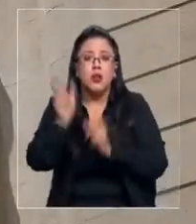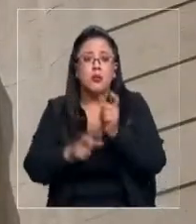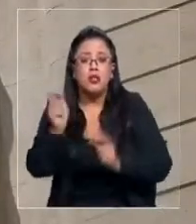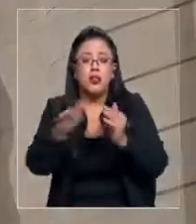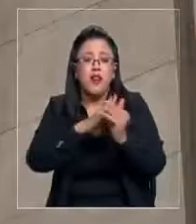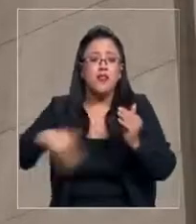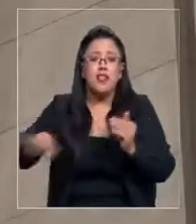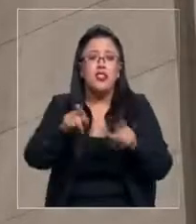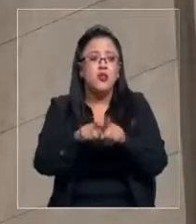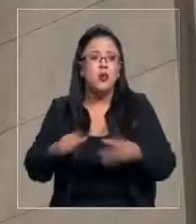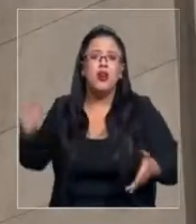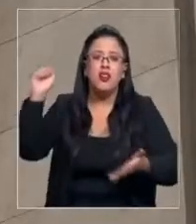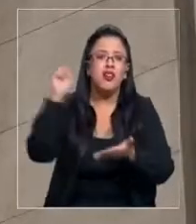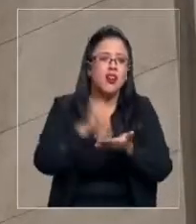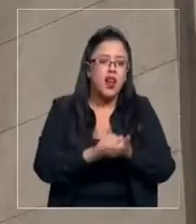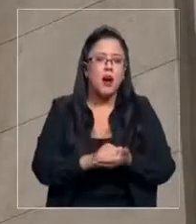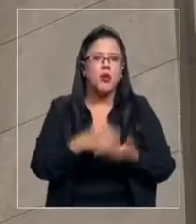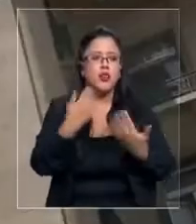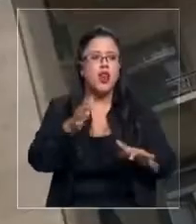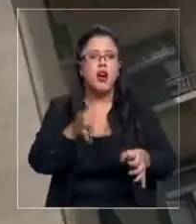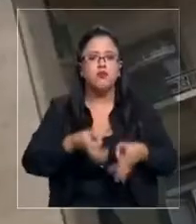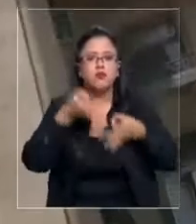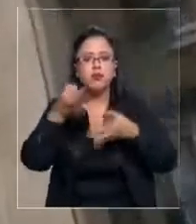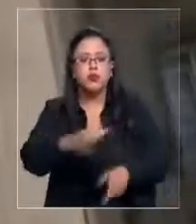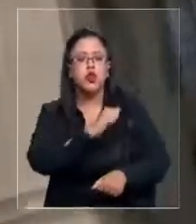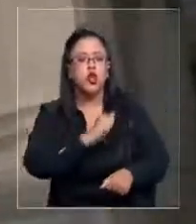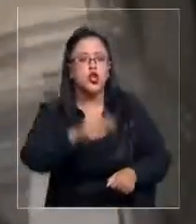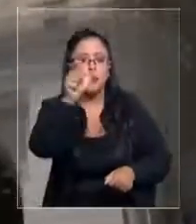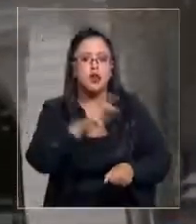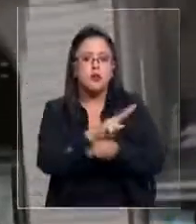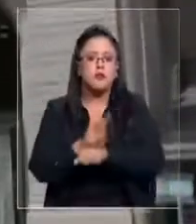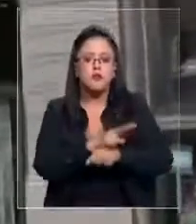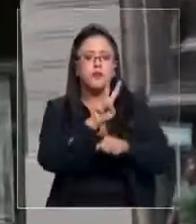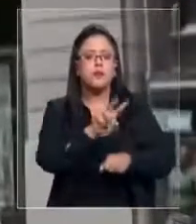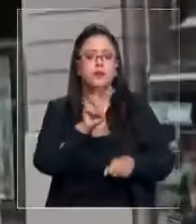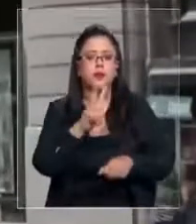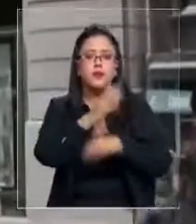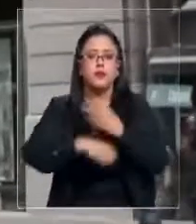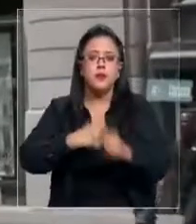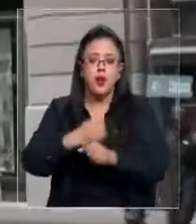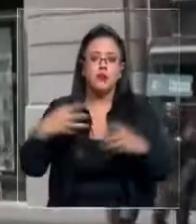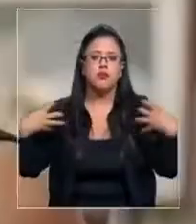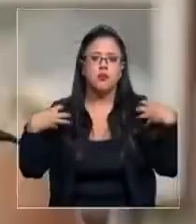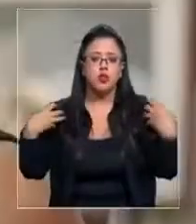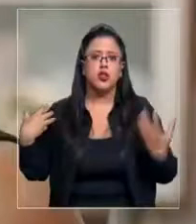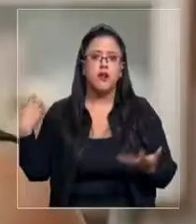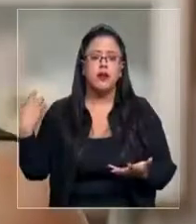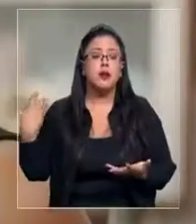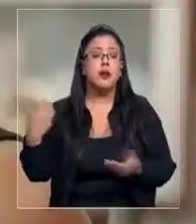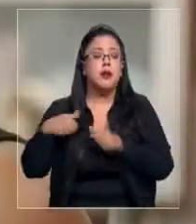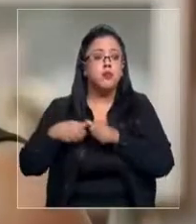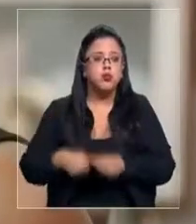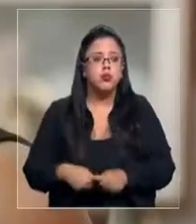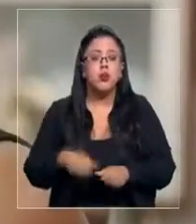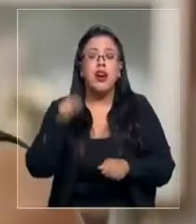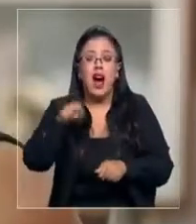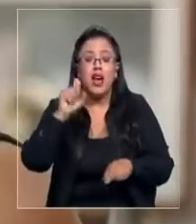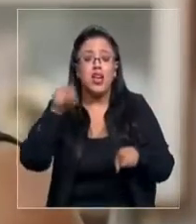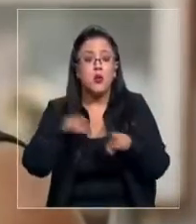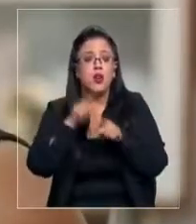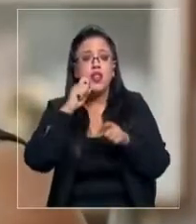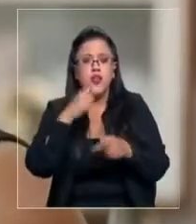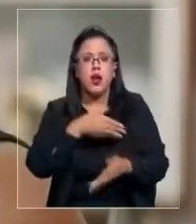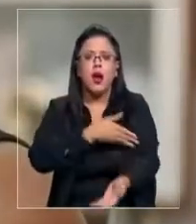se realizó una especie de auditoría contra el administrador que llevaba 23 años en el cargo. Eran millones que estaban sin